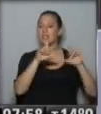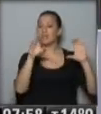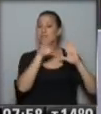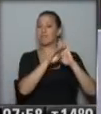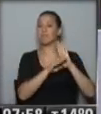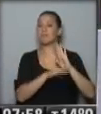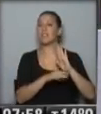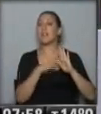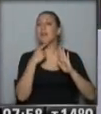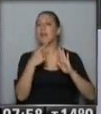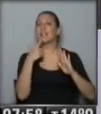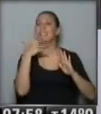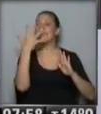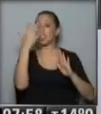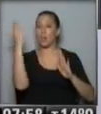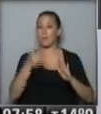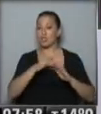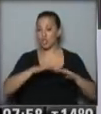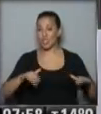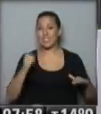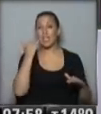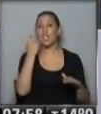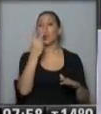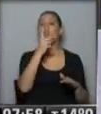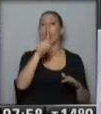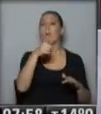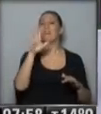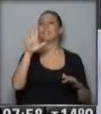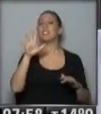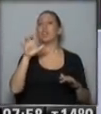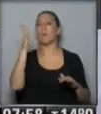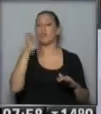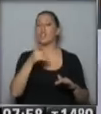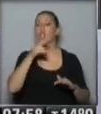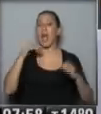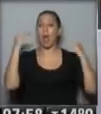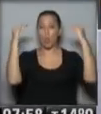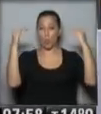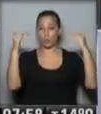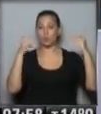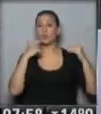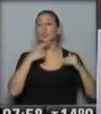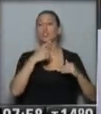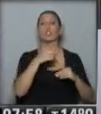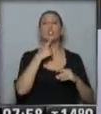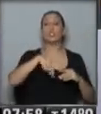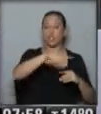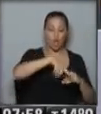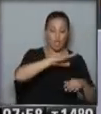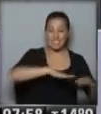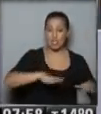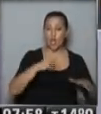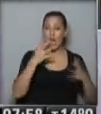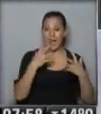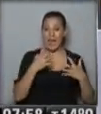que aproximadamente el 5% de los niños y el 2,5% de los adultos. O sea, que de todos los niños alérgicos, la mitad va a ir